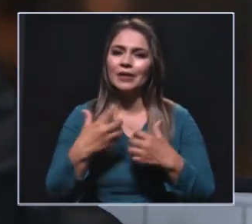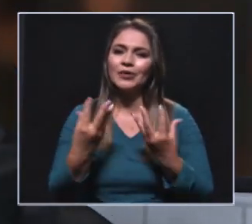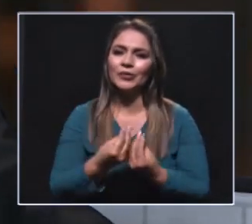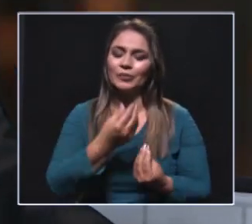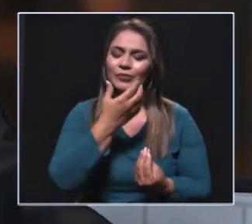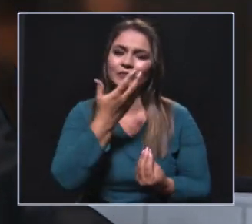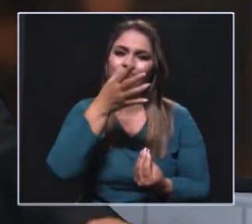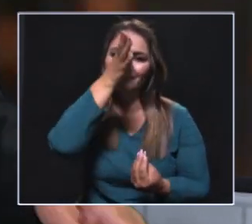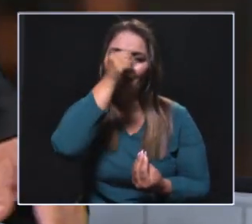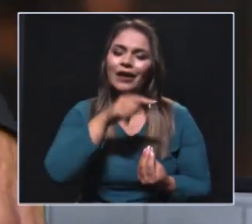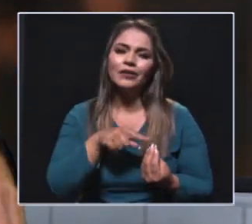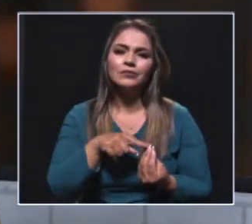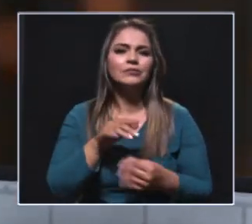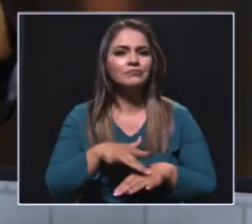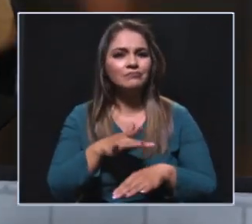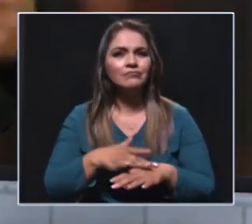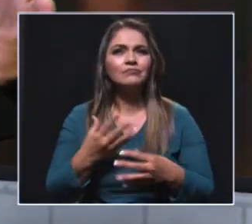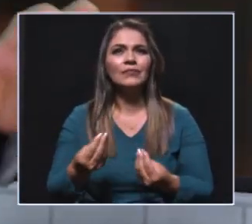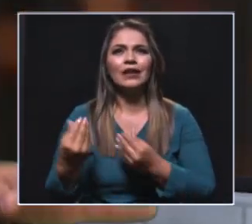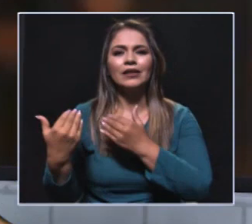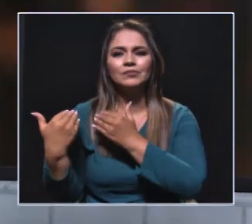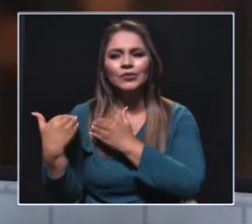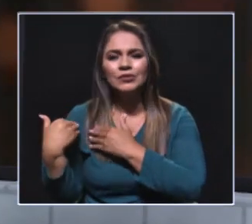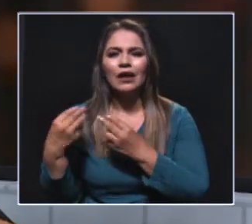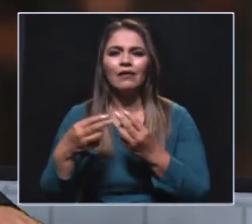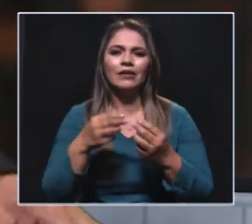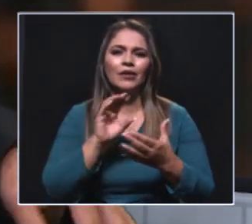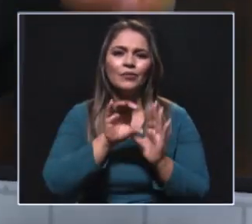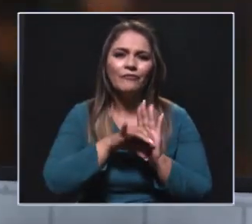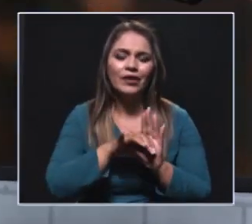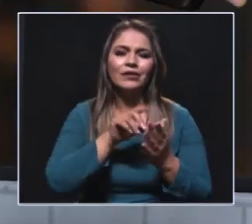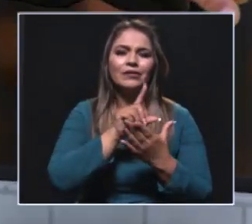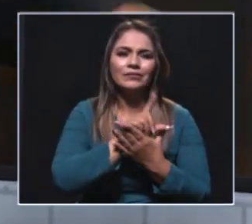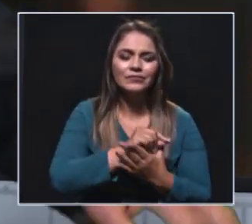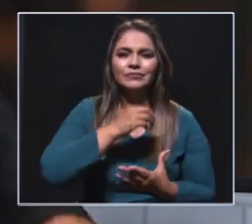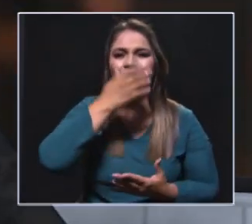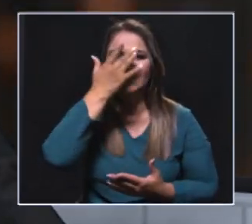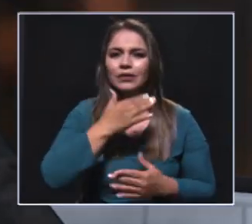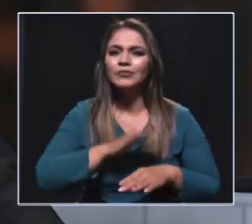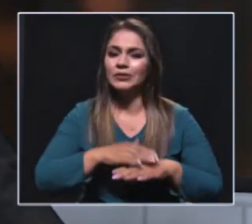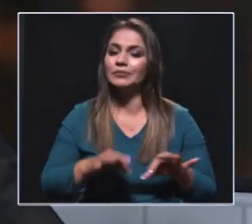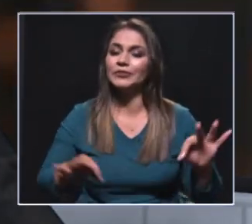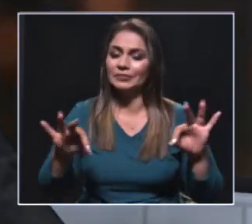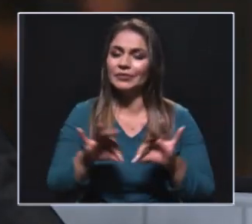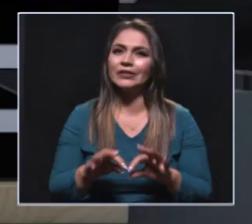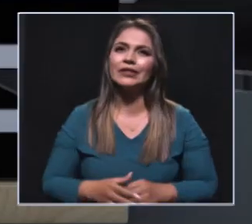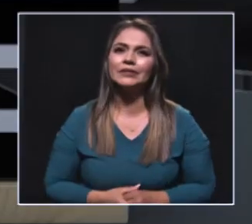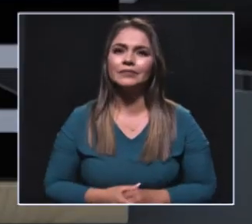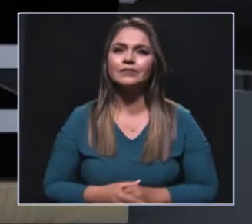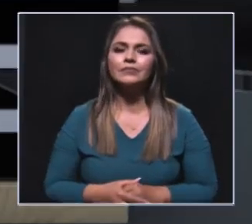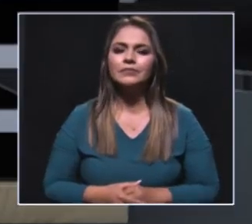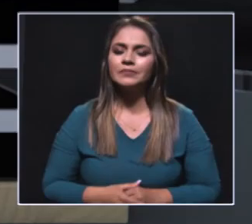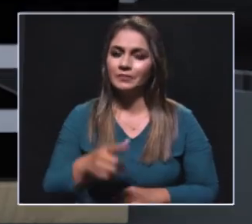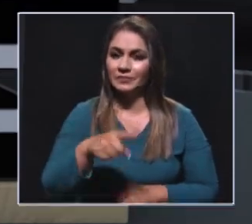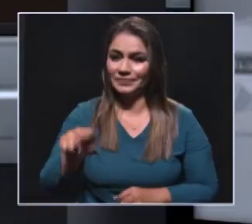que tienen, pero para eso también les hemos dicho que el uso responsable de las redes sociales es fundamental y va a ser fundamental ahora en estas elecciones. Carlos Mario,